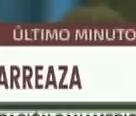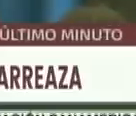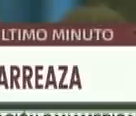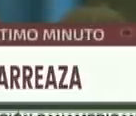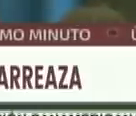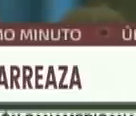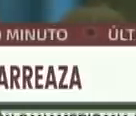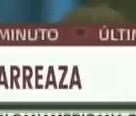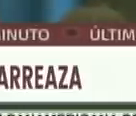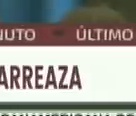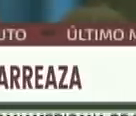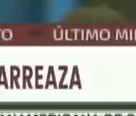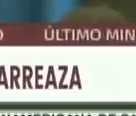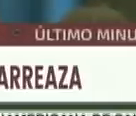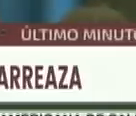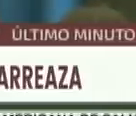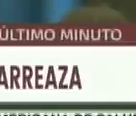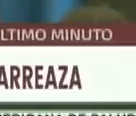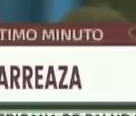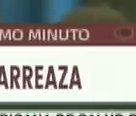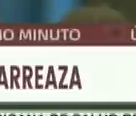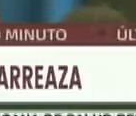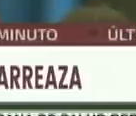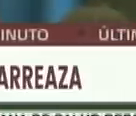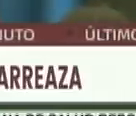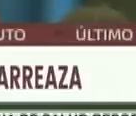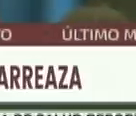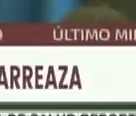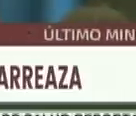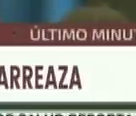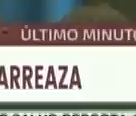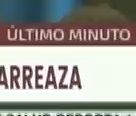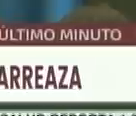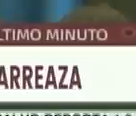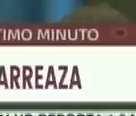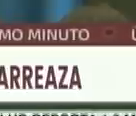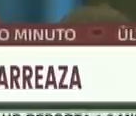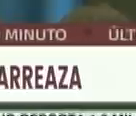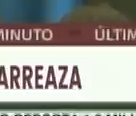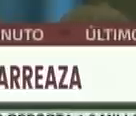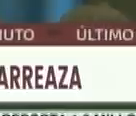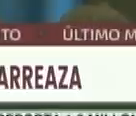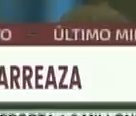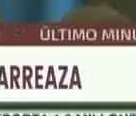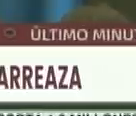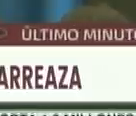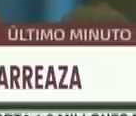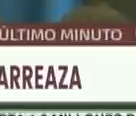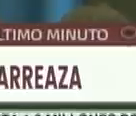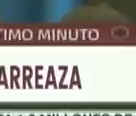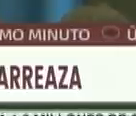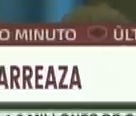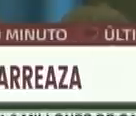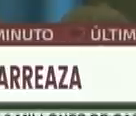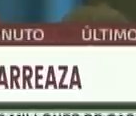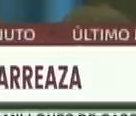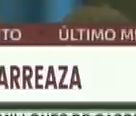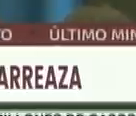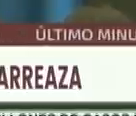se escapó de las manos el proceso de construcción de un proyecto fascista,